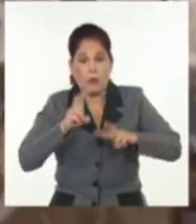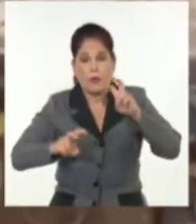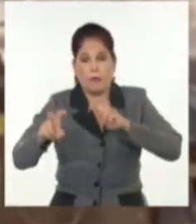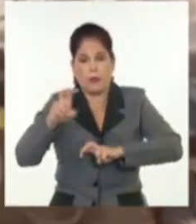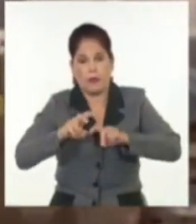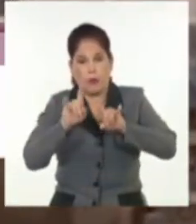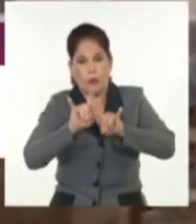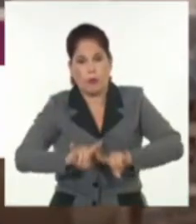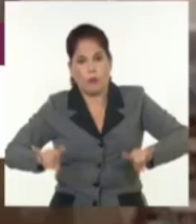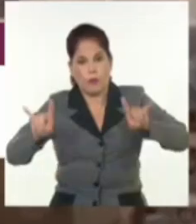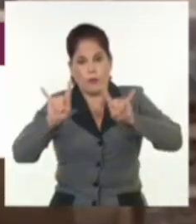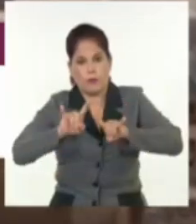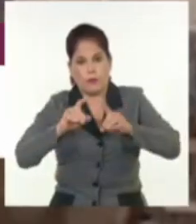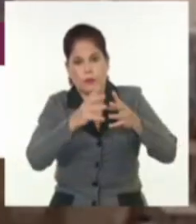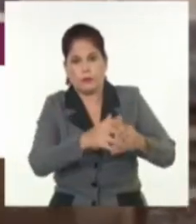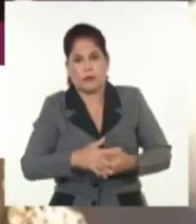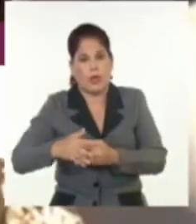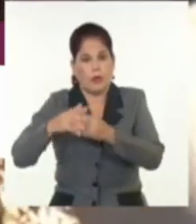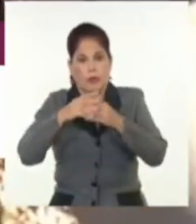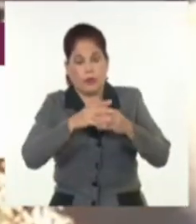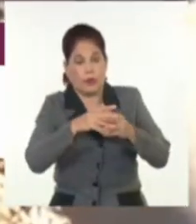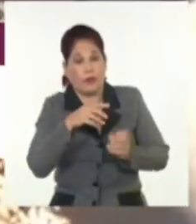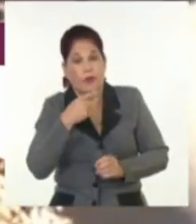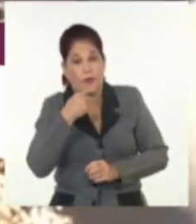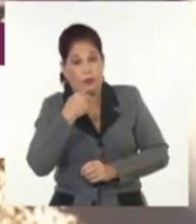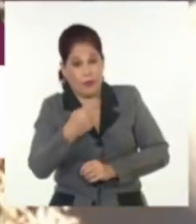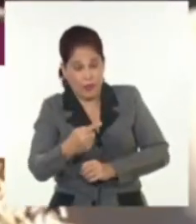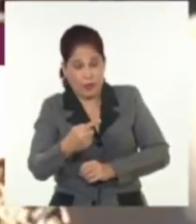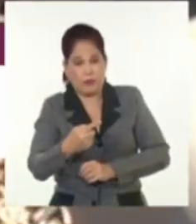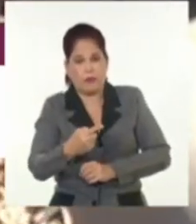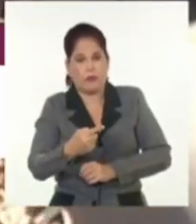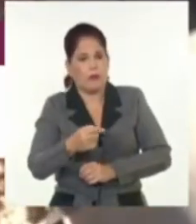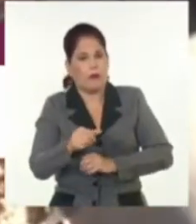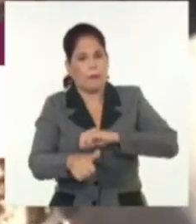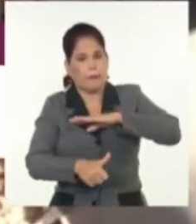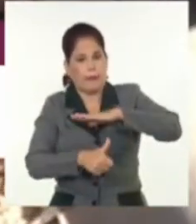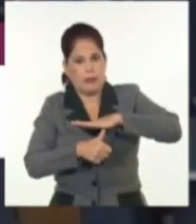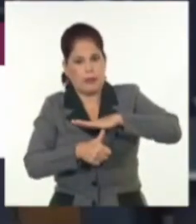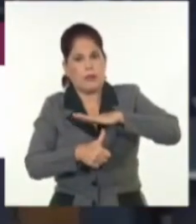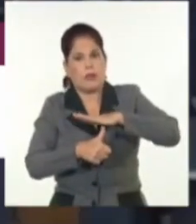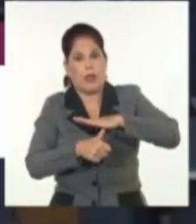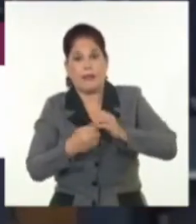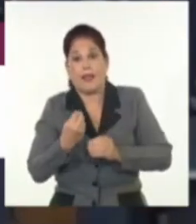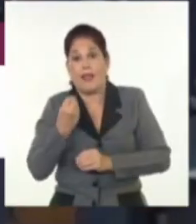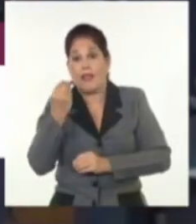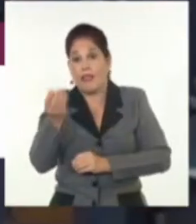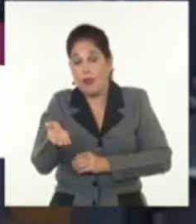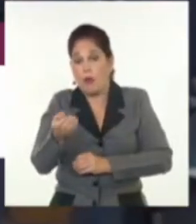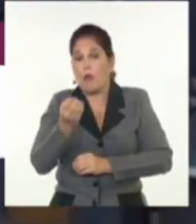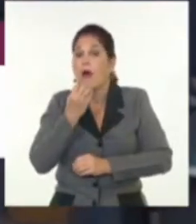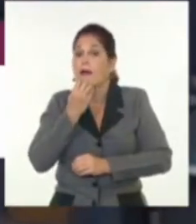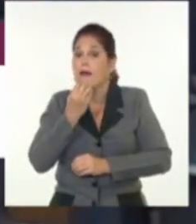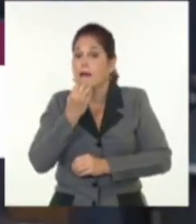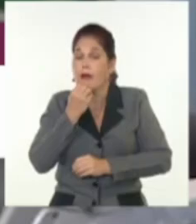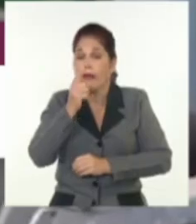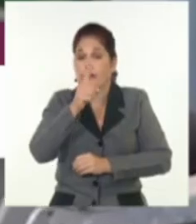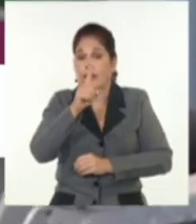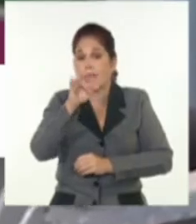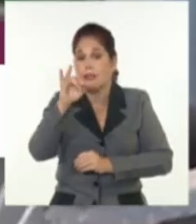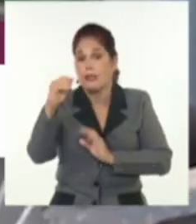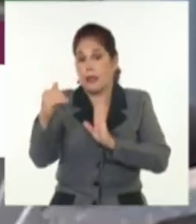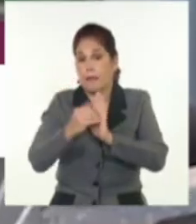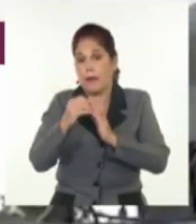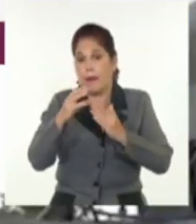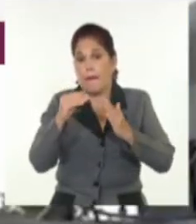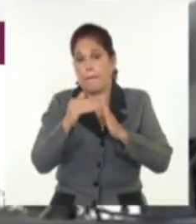Estadounidense de Brown según la cual la administración de Joe Biden ha dado a Israel 17.900 millones de dólares